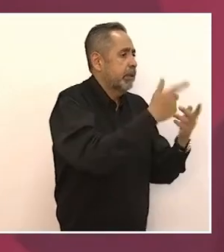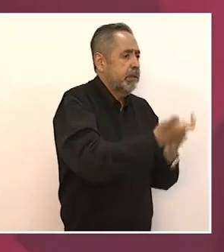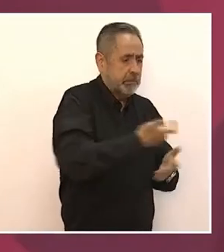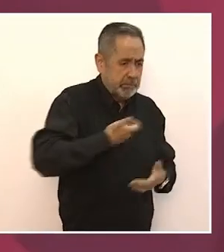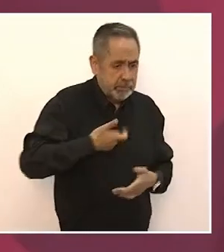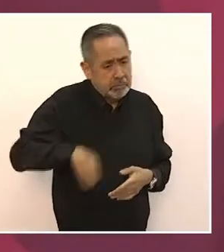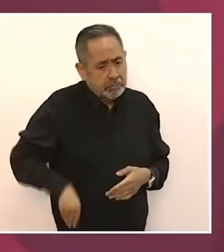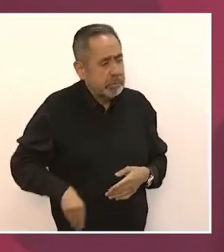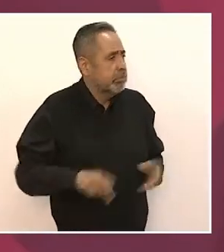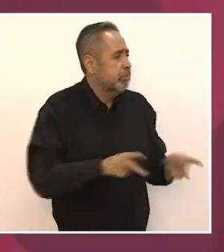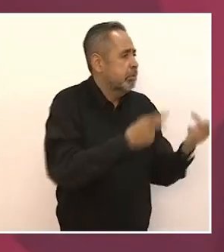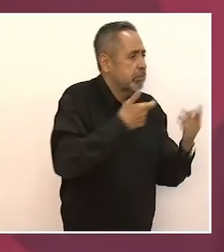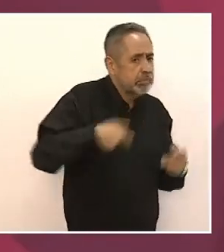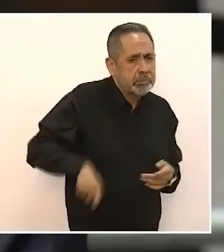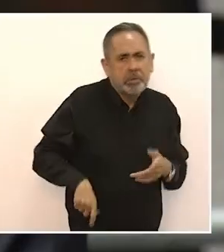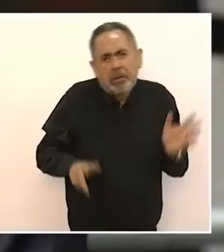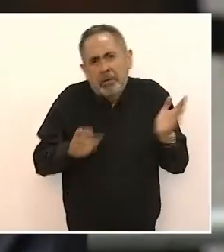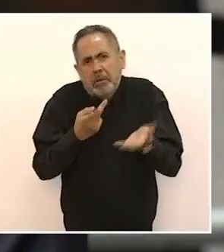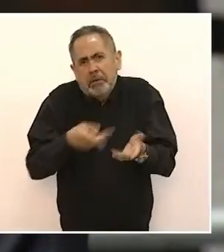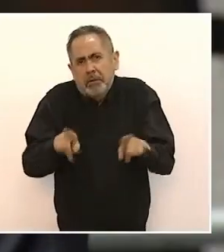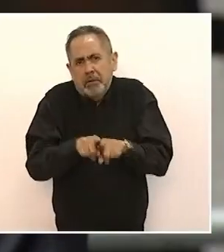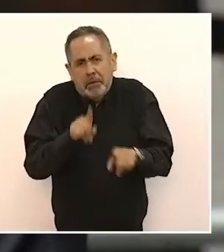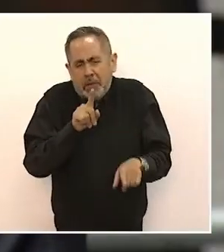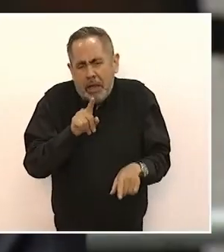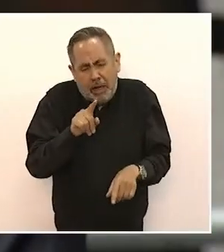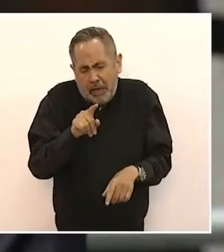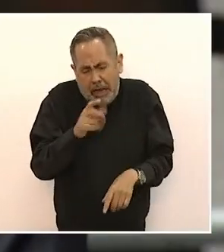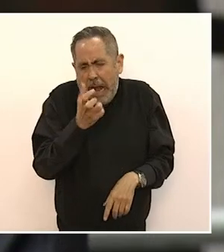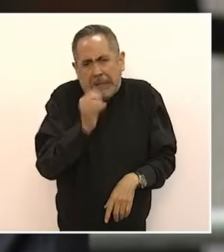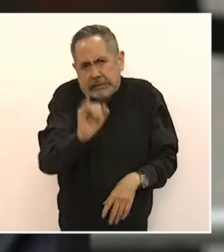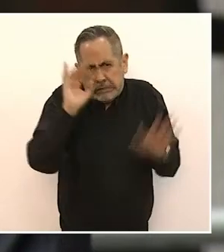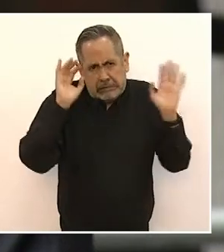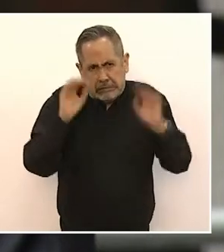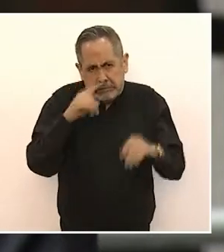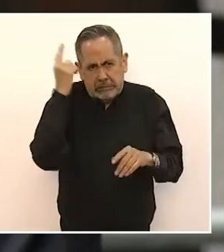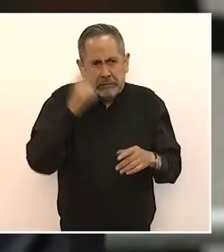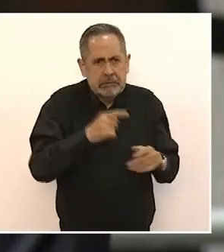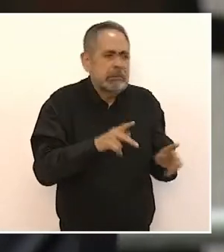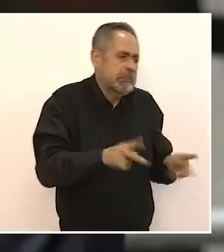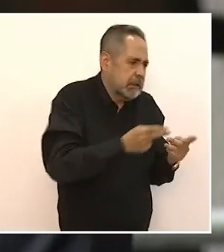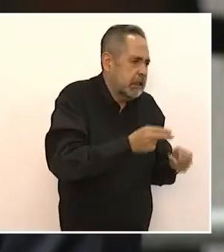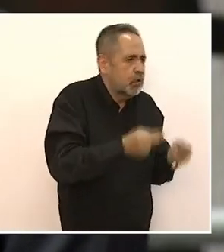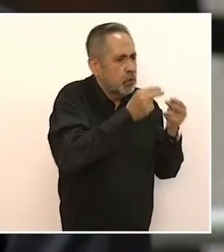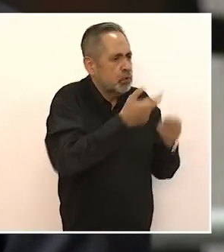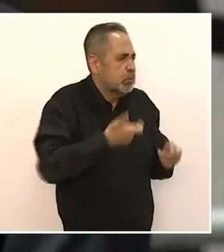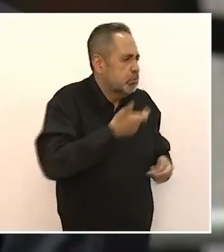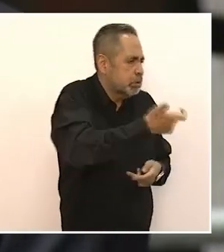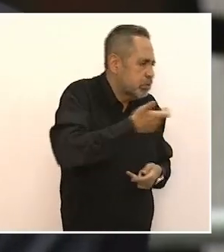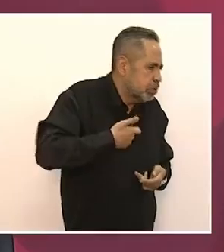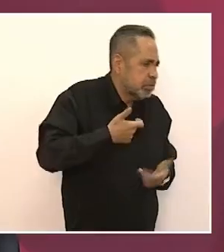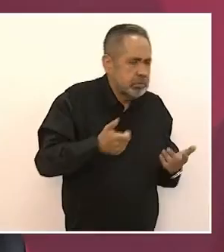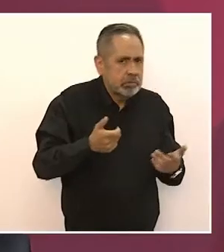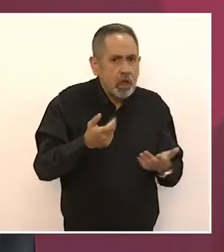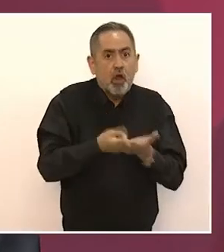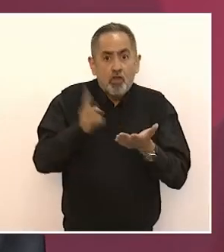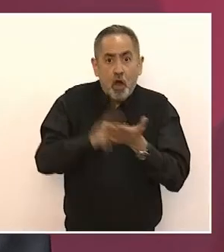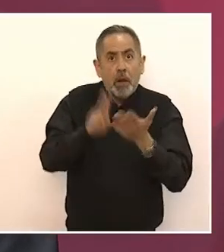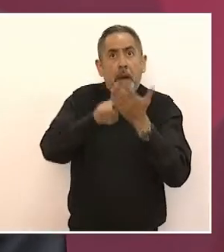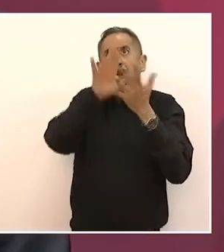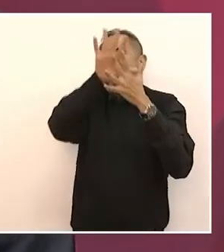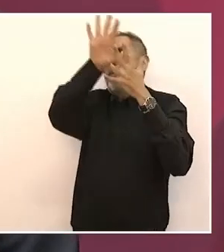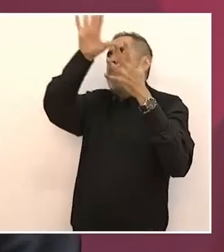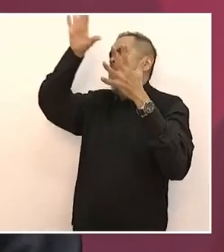de sencillo, de como los